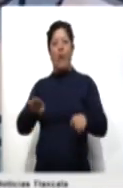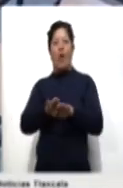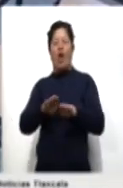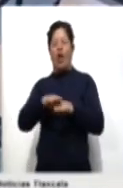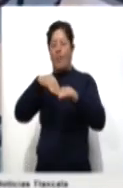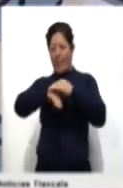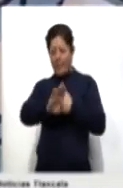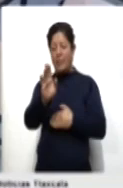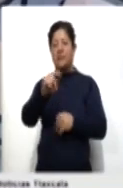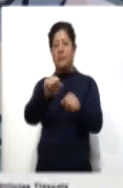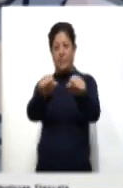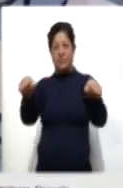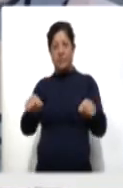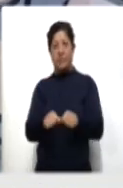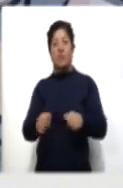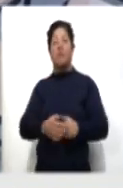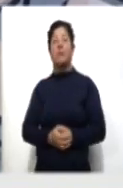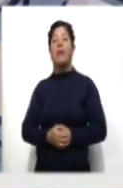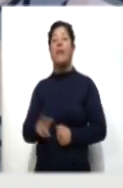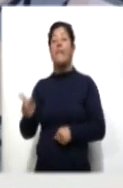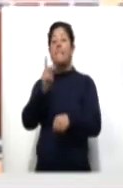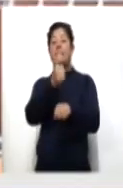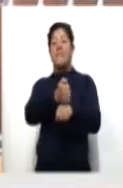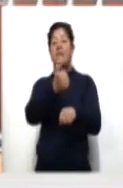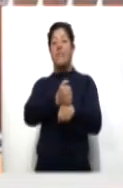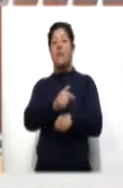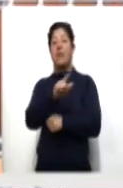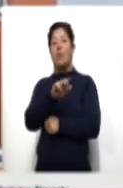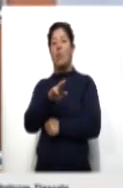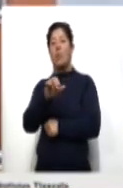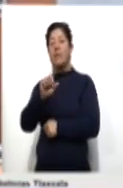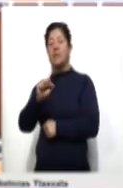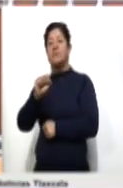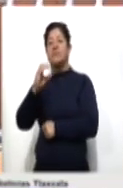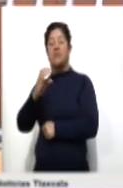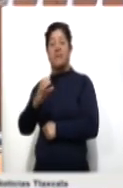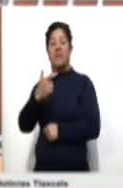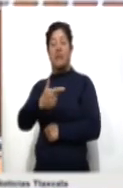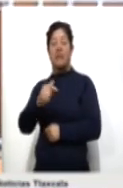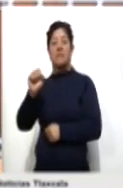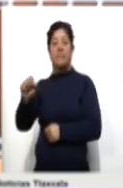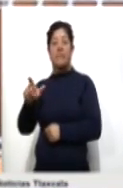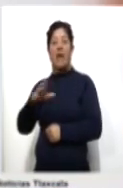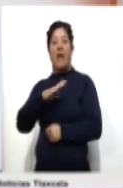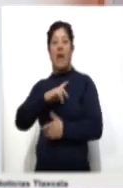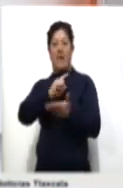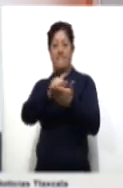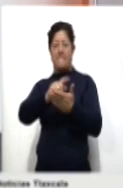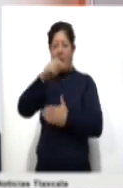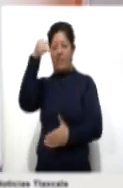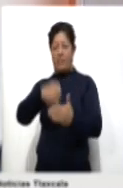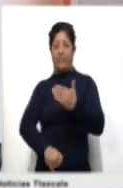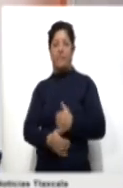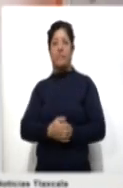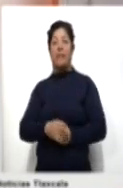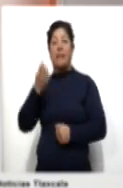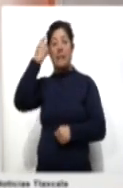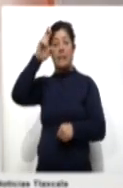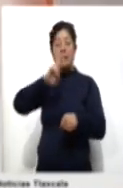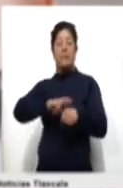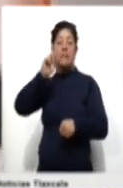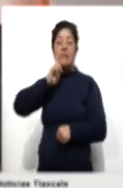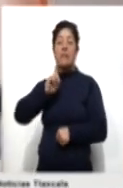retorno seguro a las aulas. Es el caso de la primaria Luis G. Salamanca, donde se aplica una limpieza profunda. La directora de este plantel,